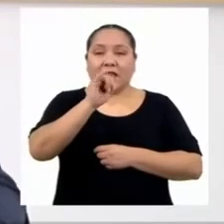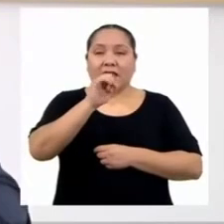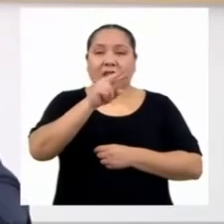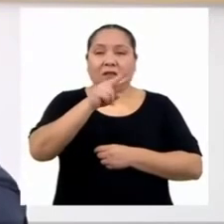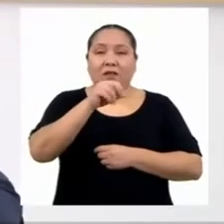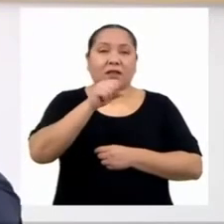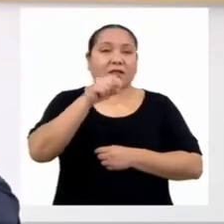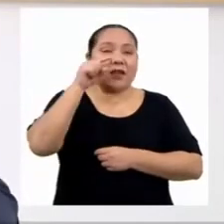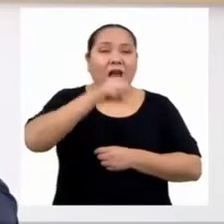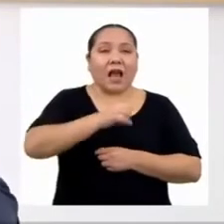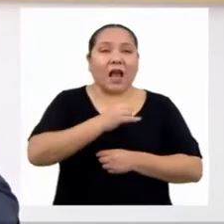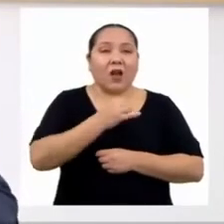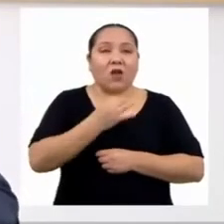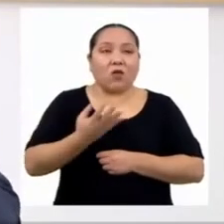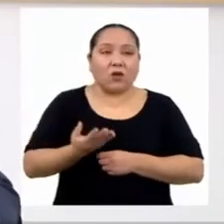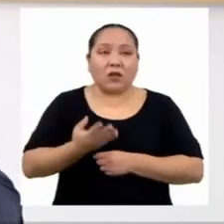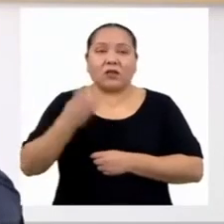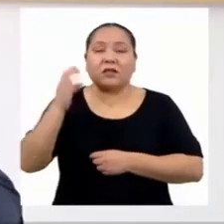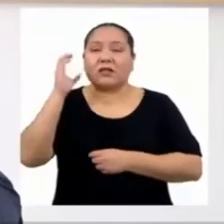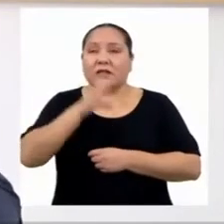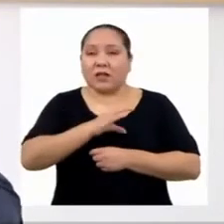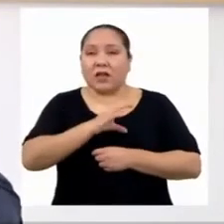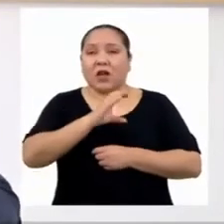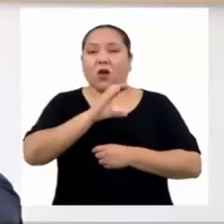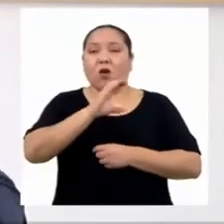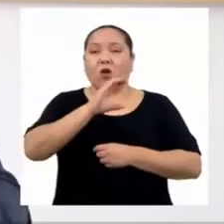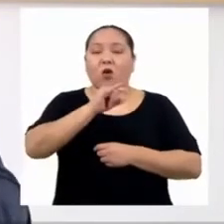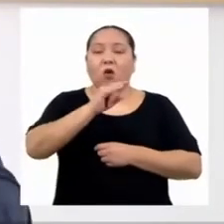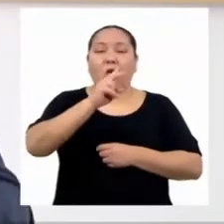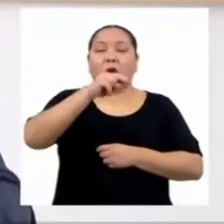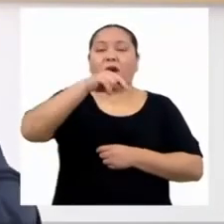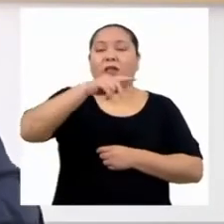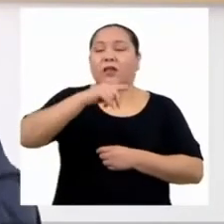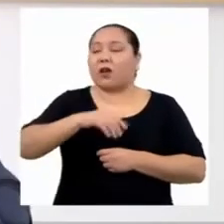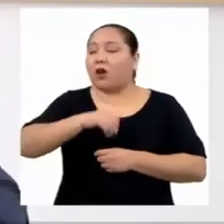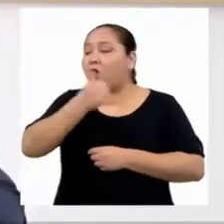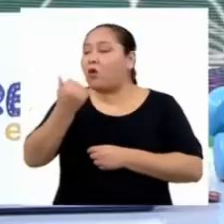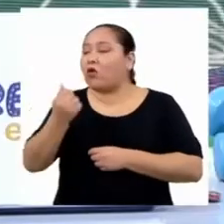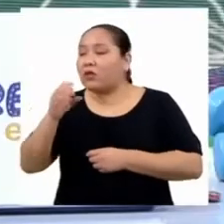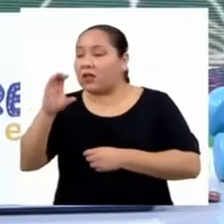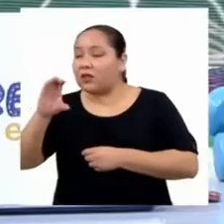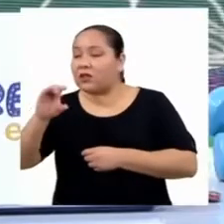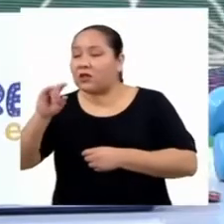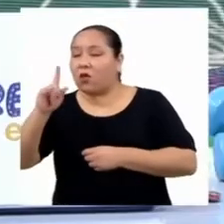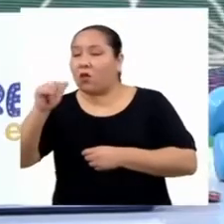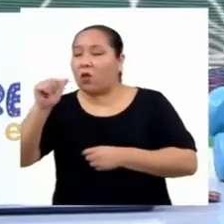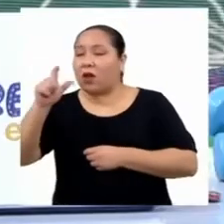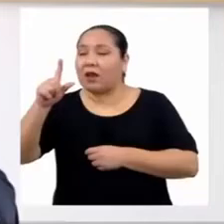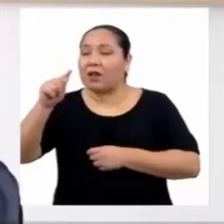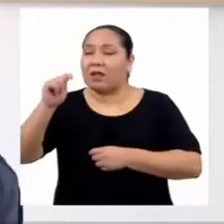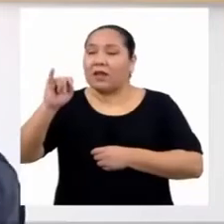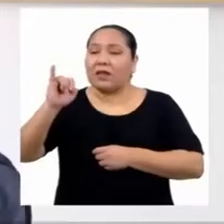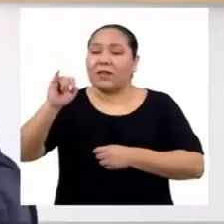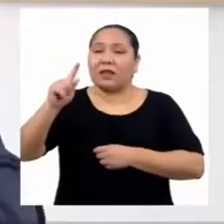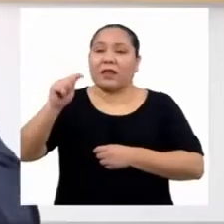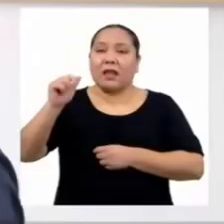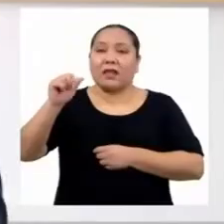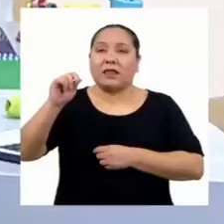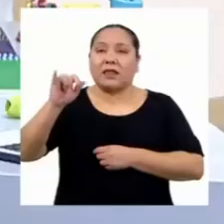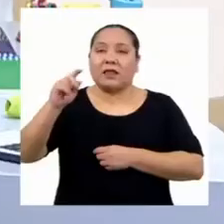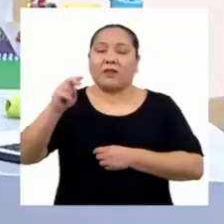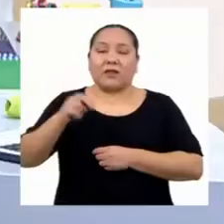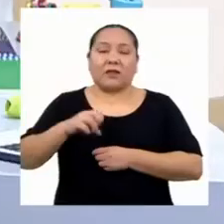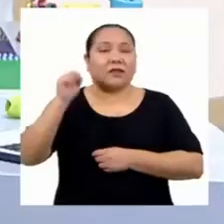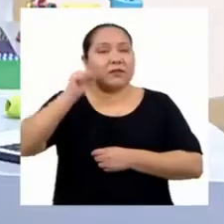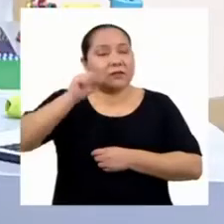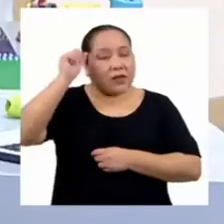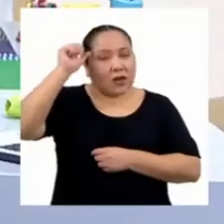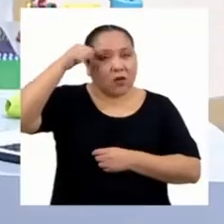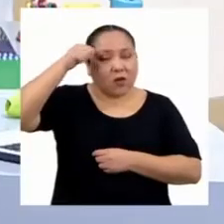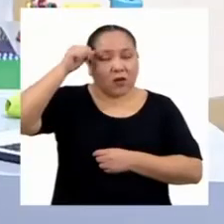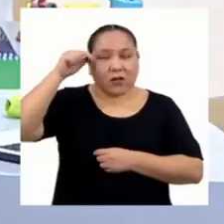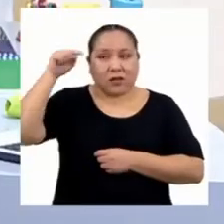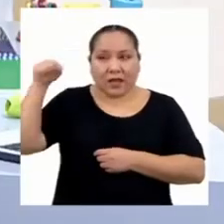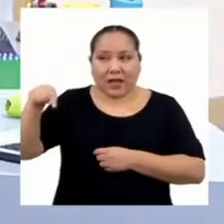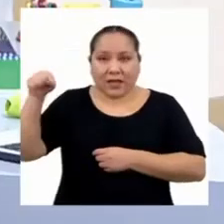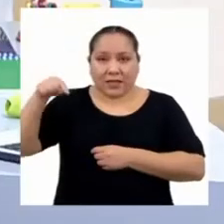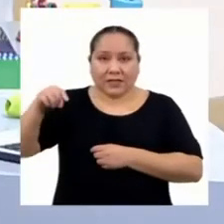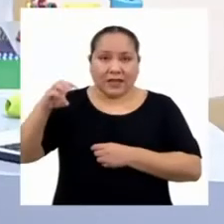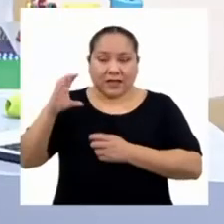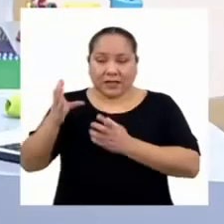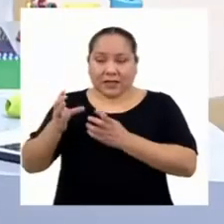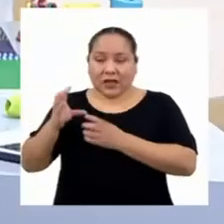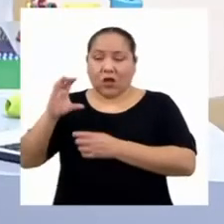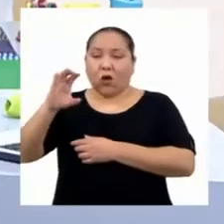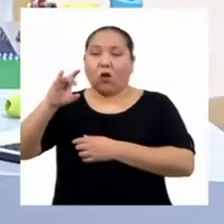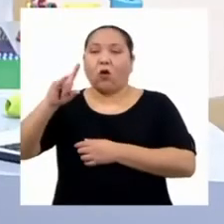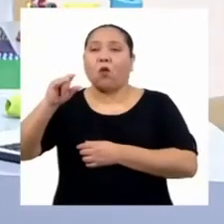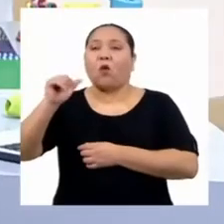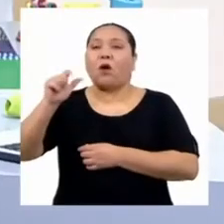son cuantitativas, como dices, pero hay otras llamadas cualitativas. ¡Las recuerdo! Cuéntanos. Las variables cualitativas son